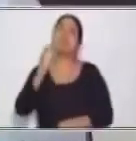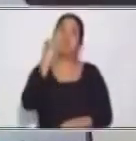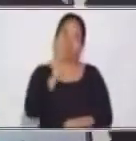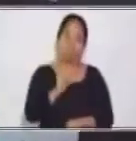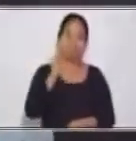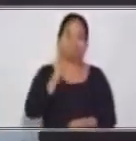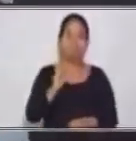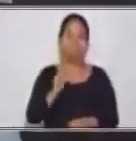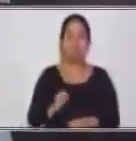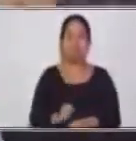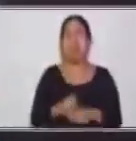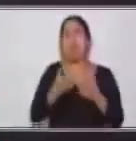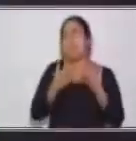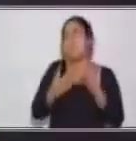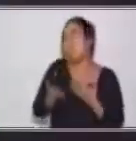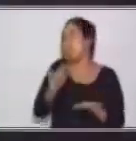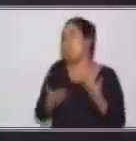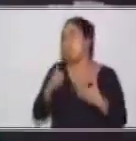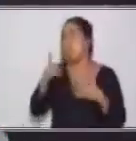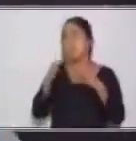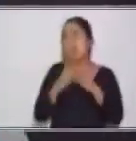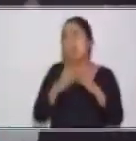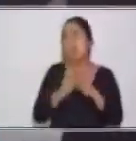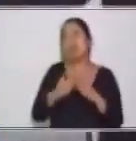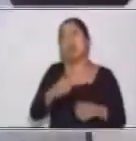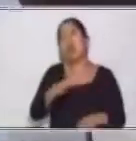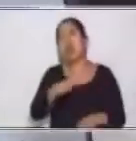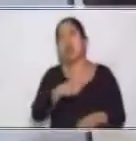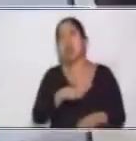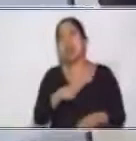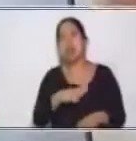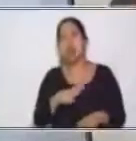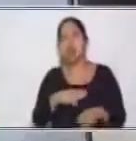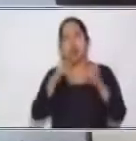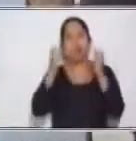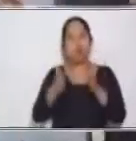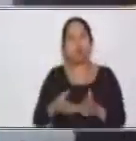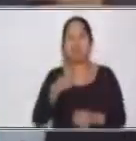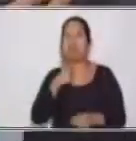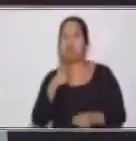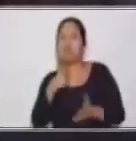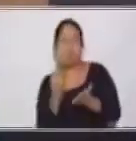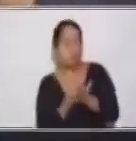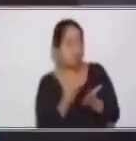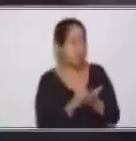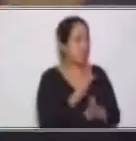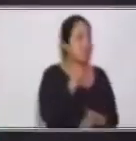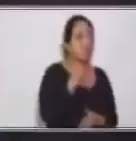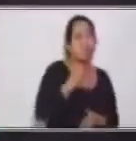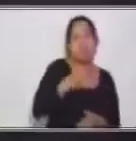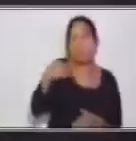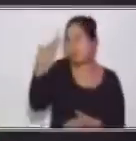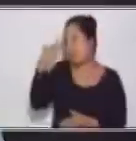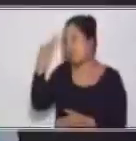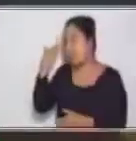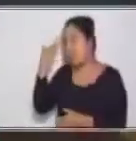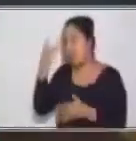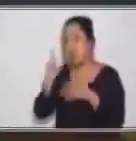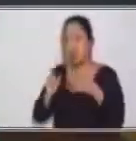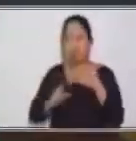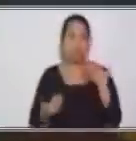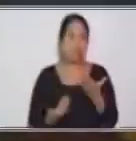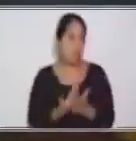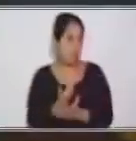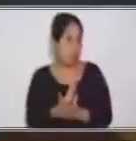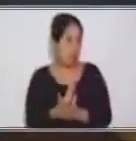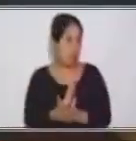Pero posiblemente desde casa también tengo alumnos que les gusta investigar y les gusta saber e indagar algo más allá de lo que